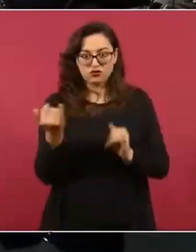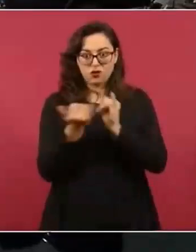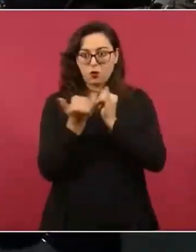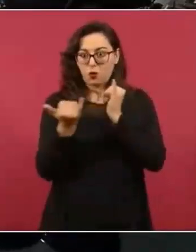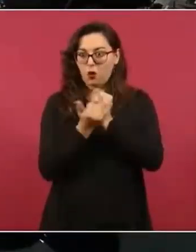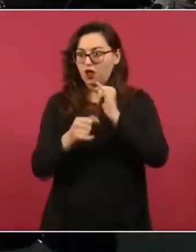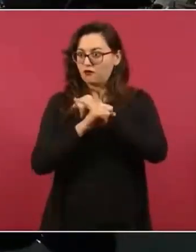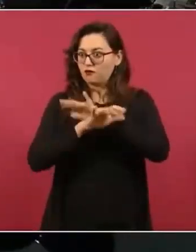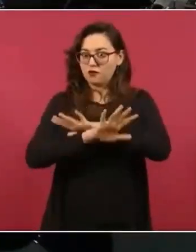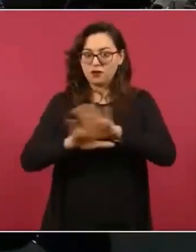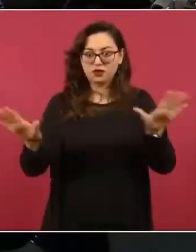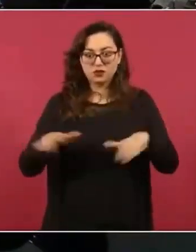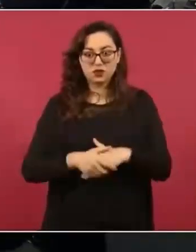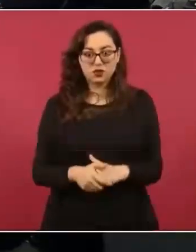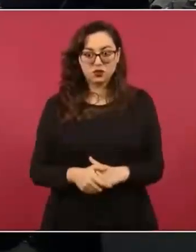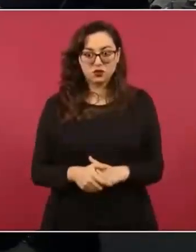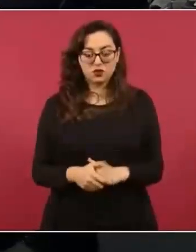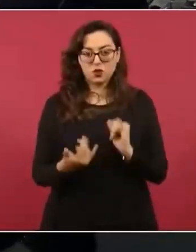medios.